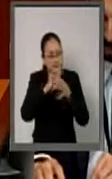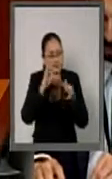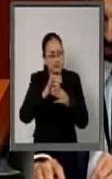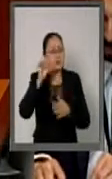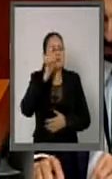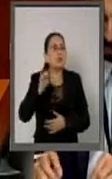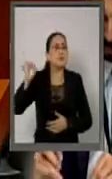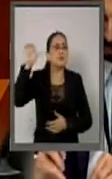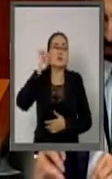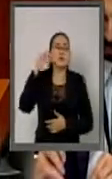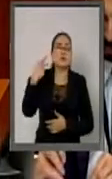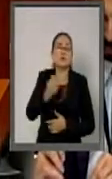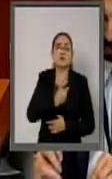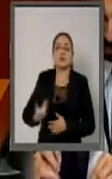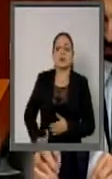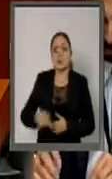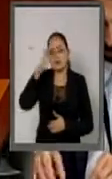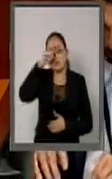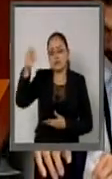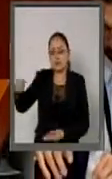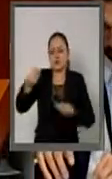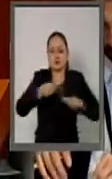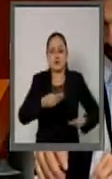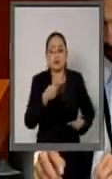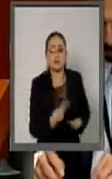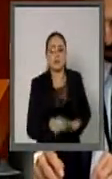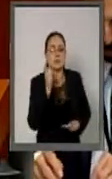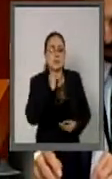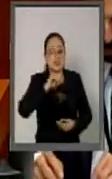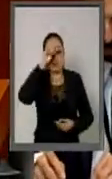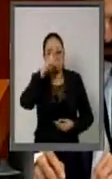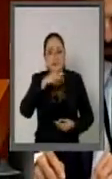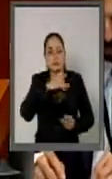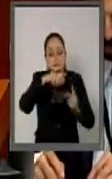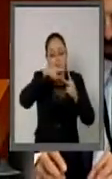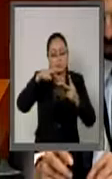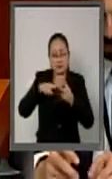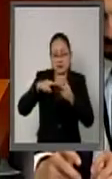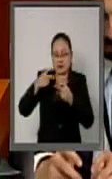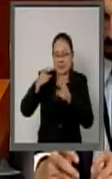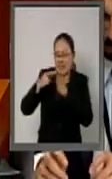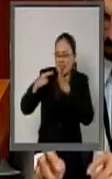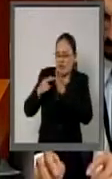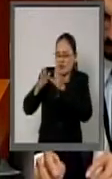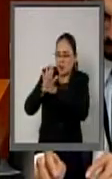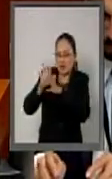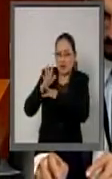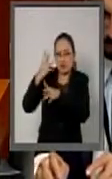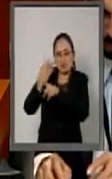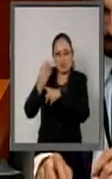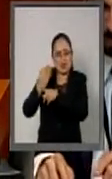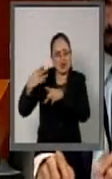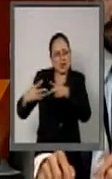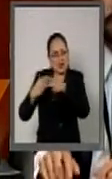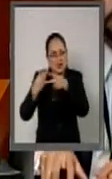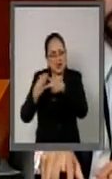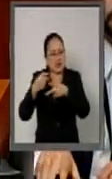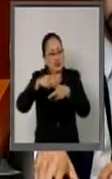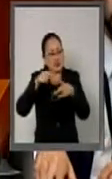ayer el Ejecutivo Federal envió al Senado de la República los dos protocolos modificatorios para el